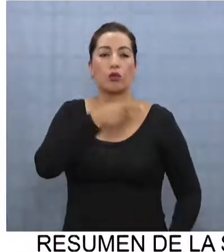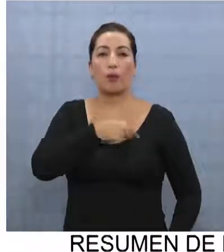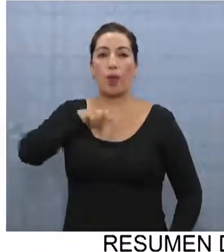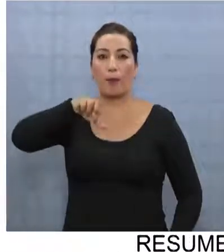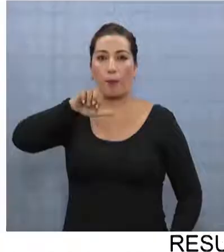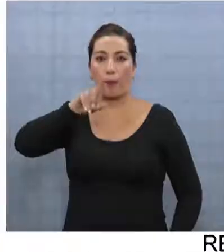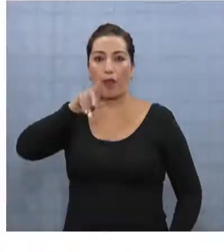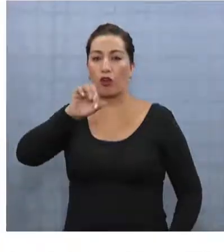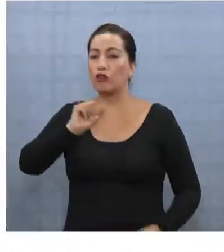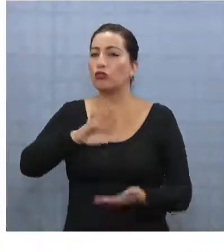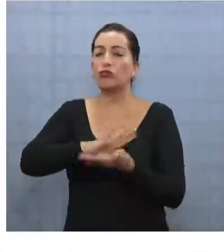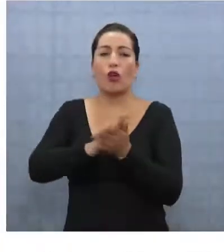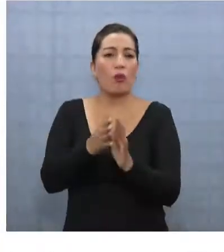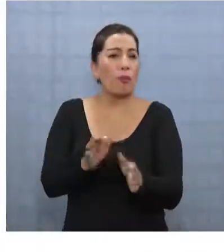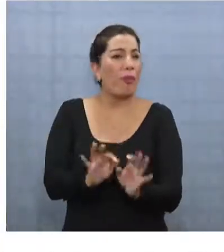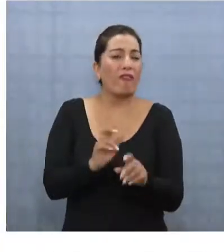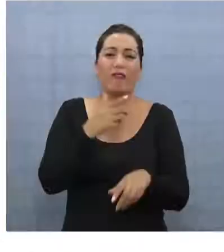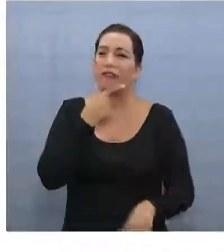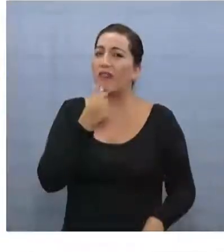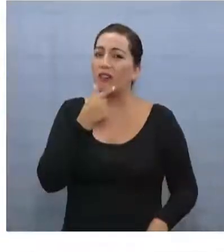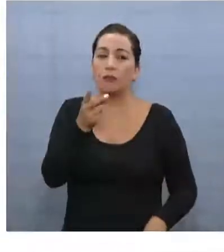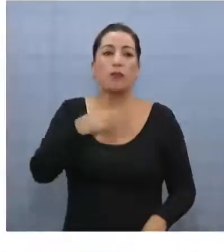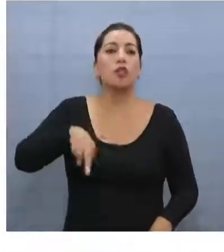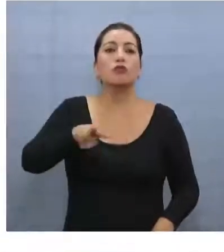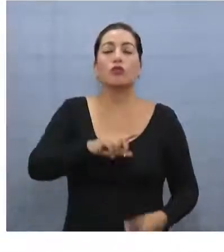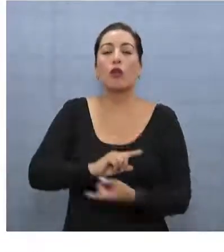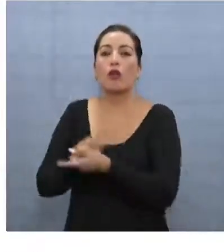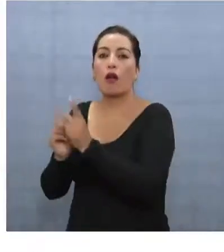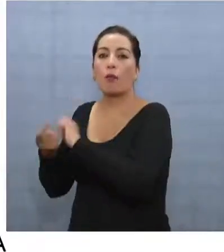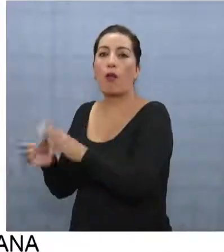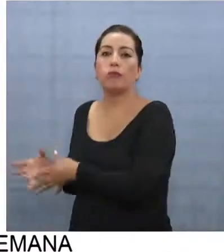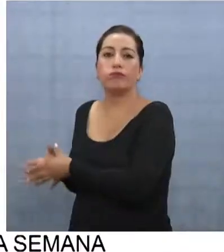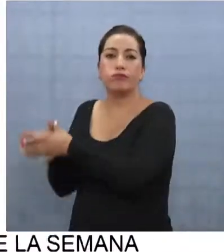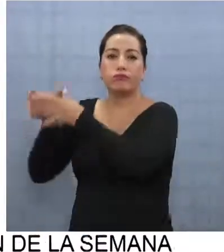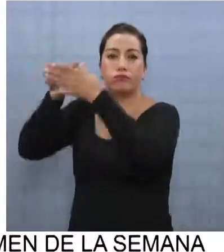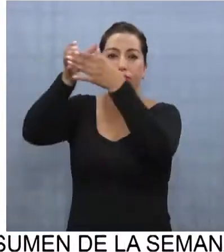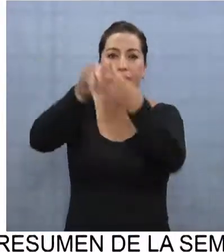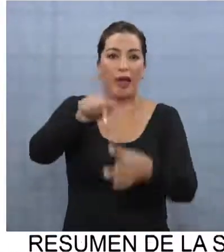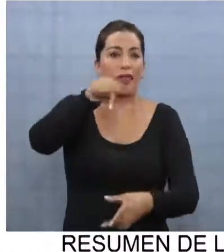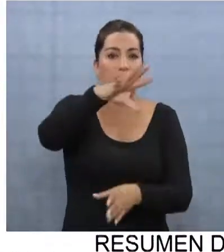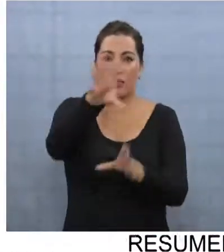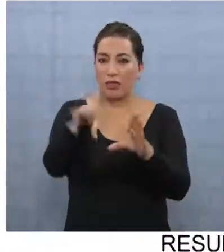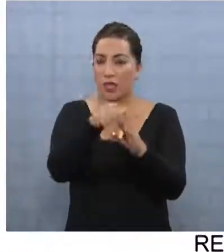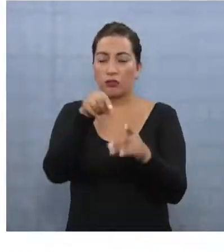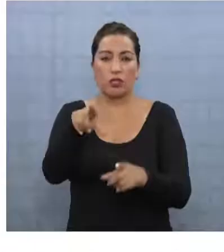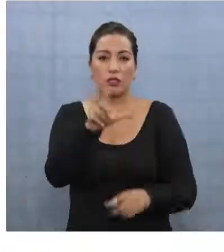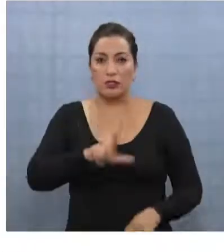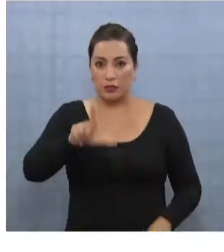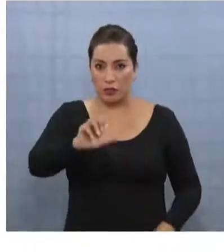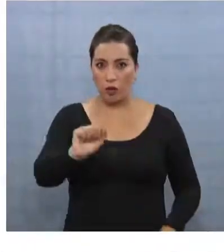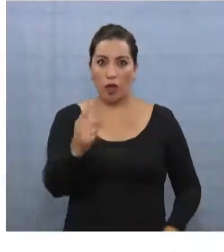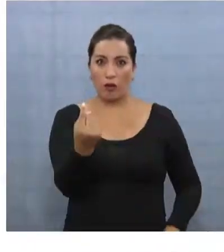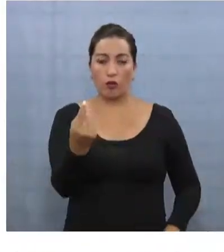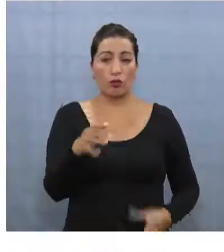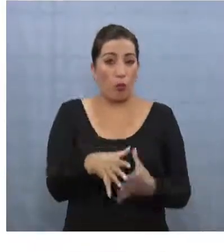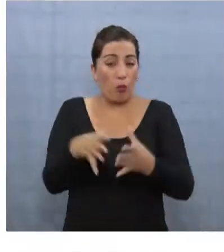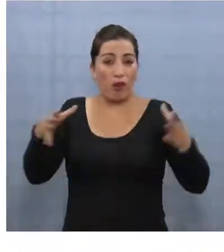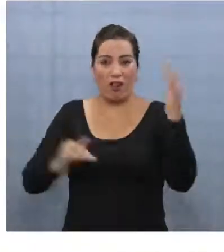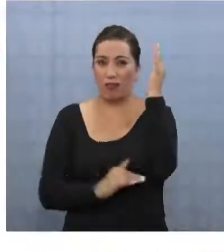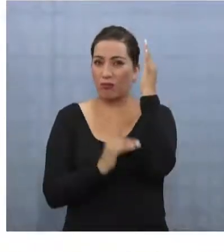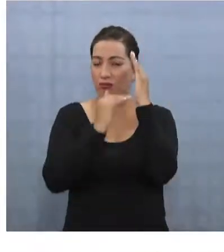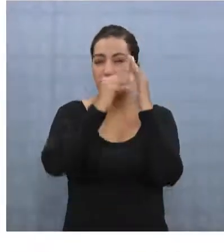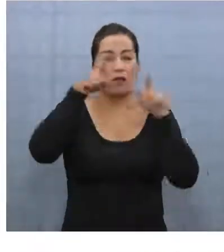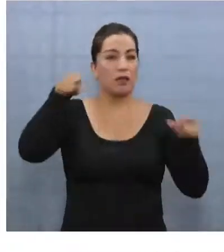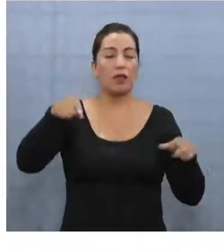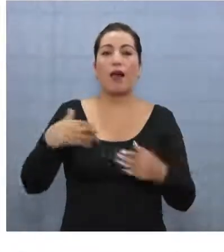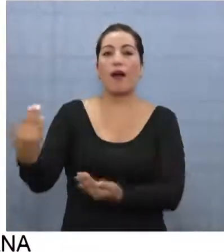Sistena, que nos han dado todas las facilidades, todas las facilidades para que nosotros nos traslademos a esta infraestructura, que es muy